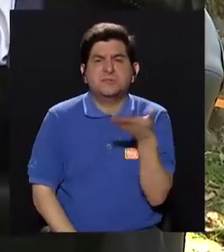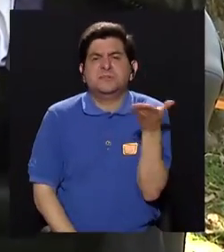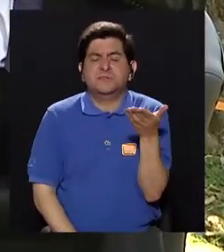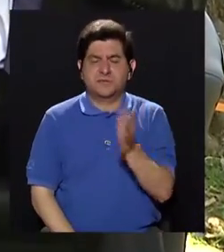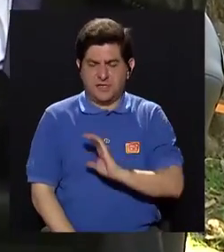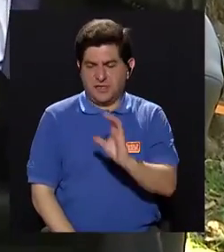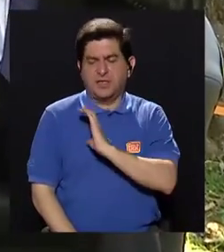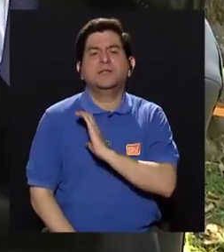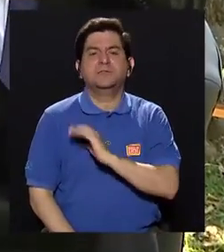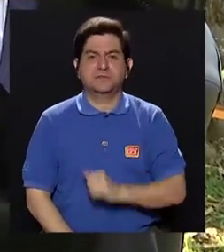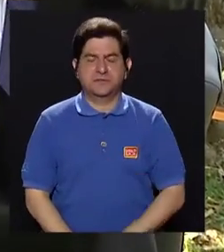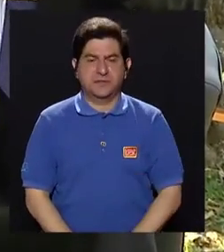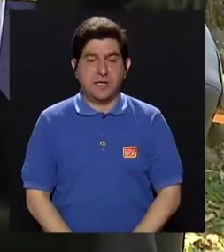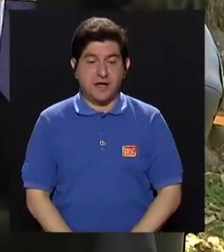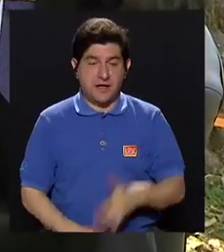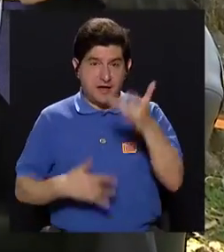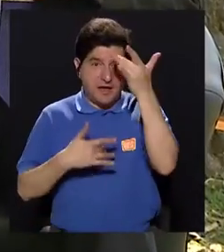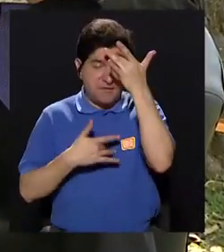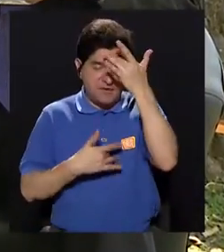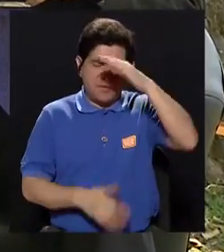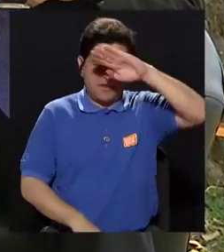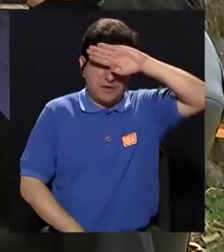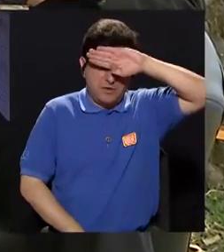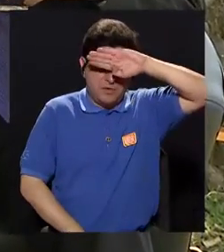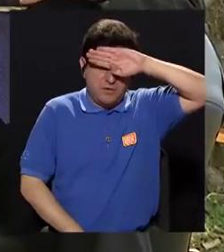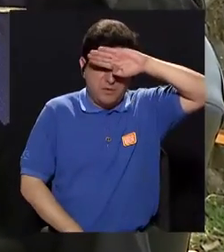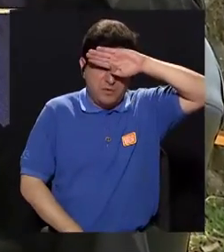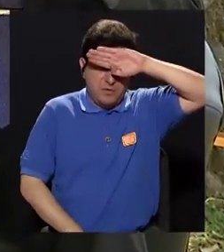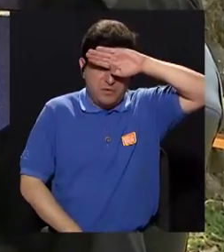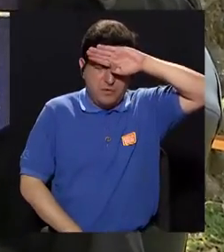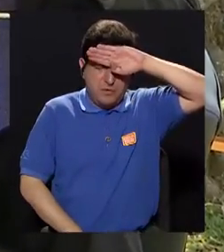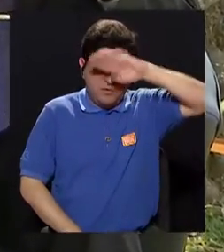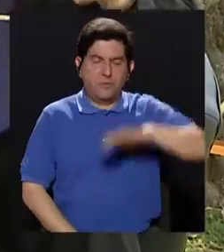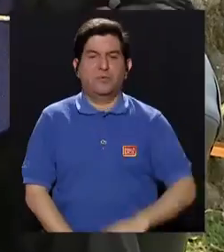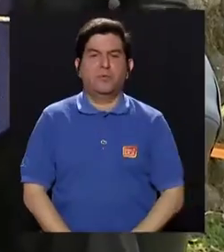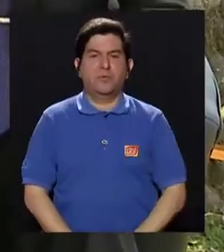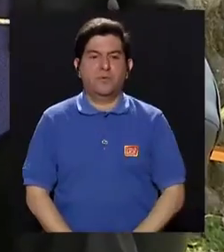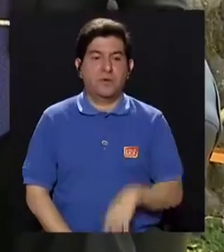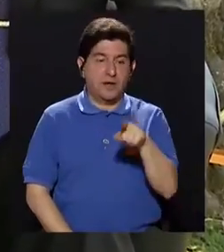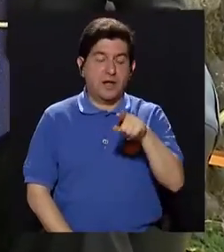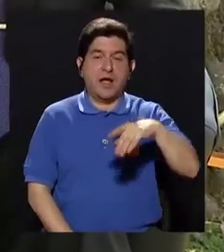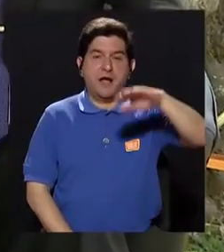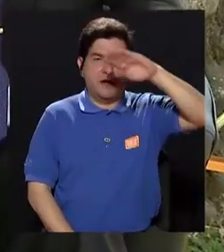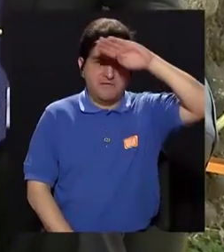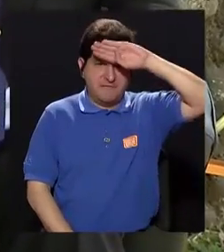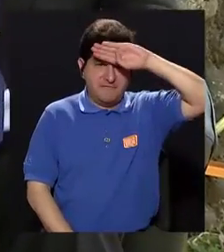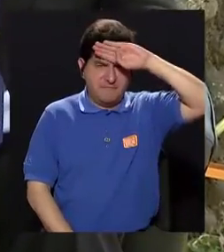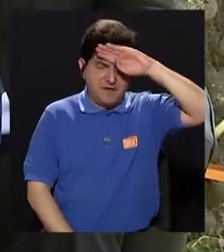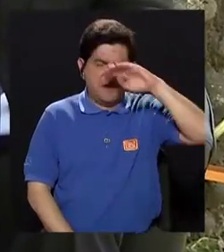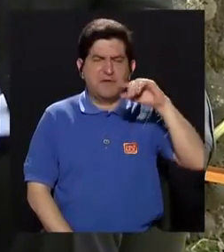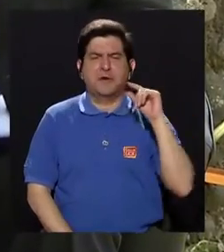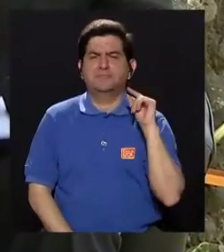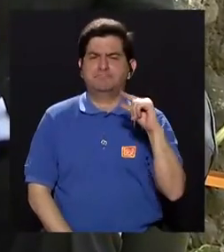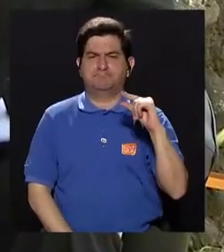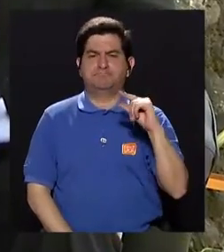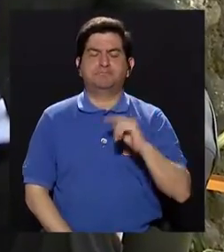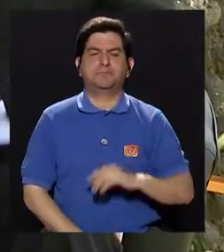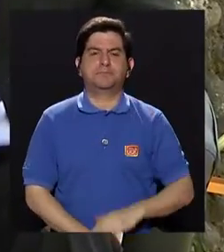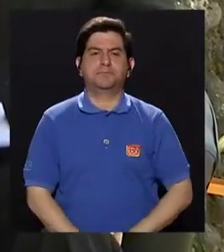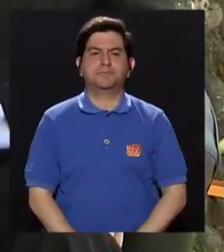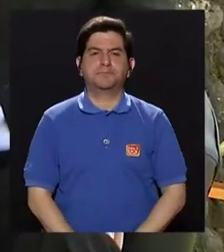caracteriza por ser una enfermedad febril, en la cual se presenta una fiebre que es leve.